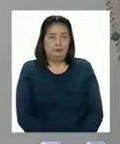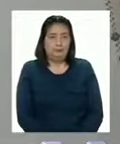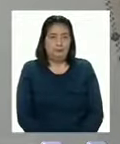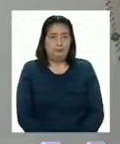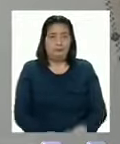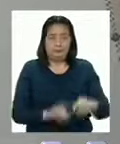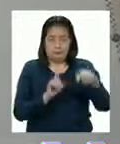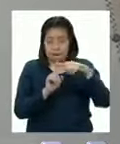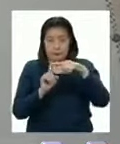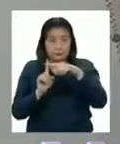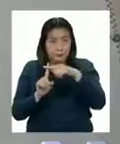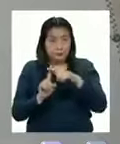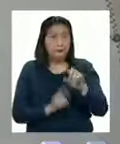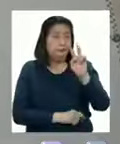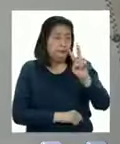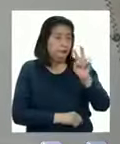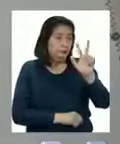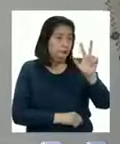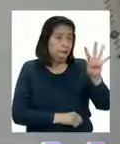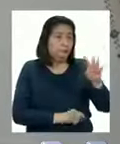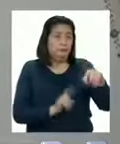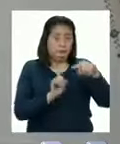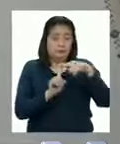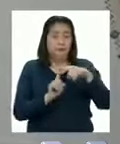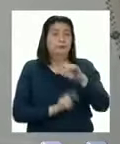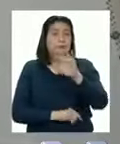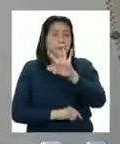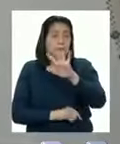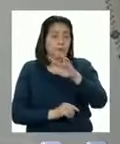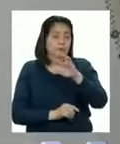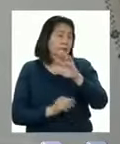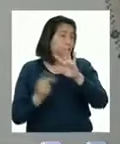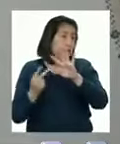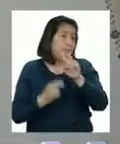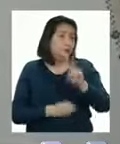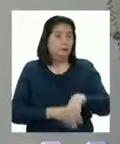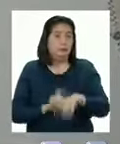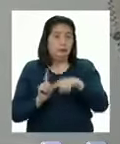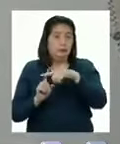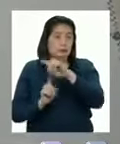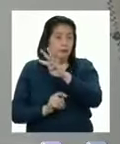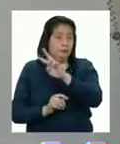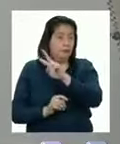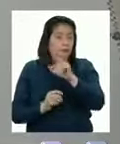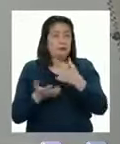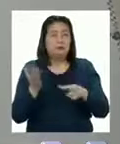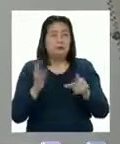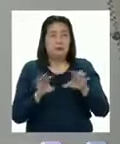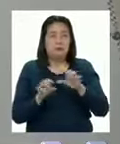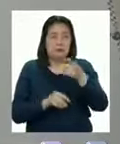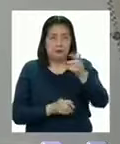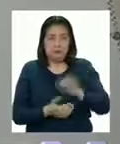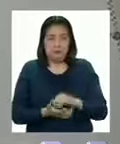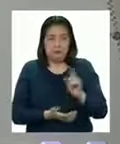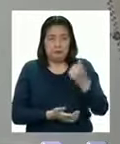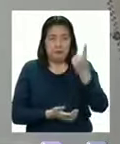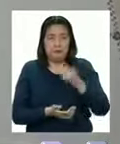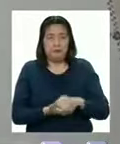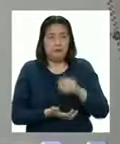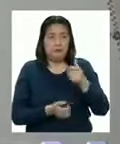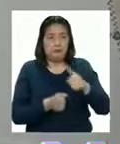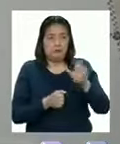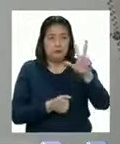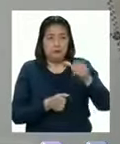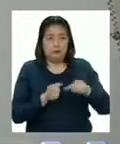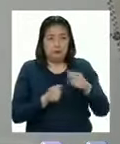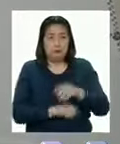Para sumar doscientos treinta y cuatro, quinientos setenta y dos, más cuatrocientos veintiocho Vamos a representar primero los tres